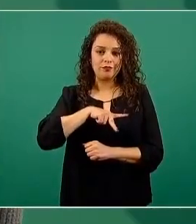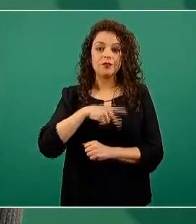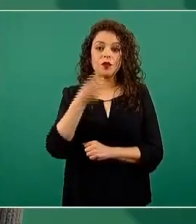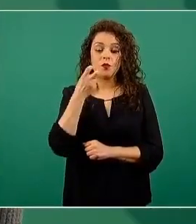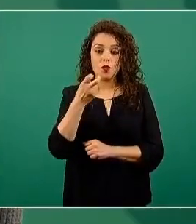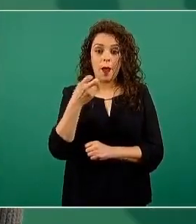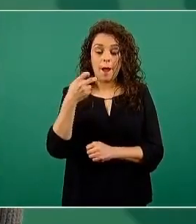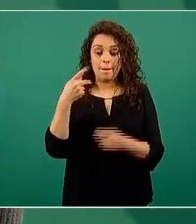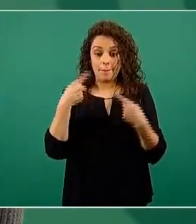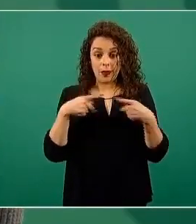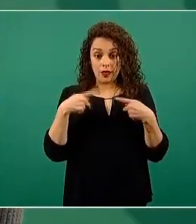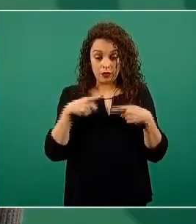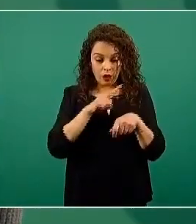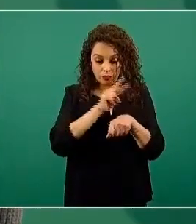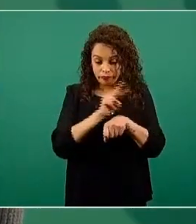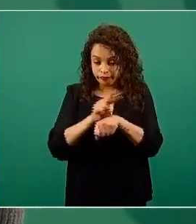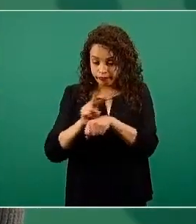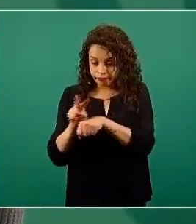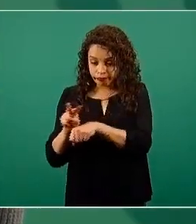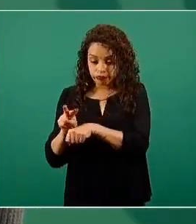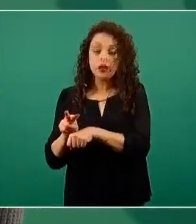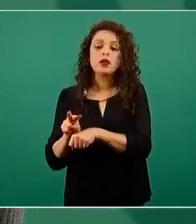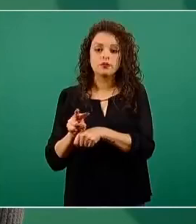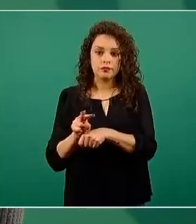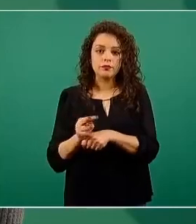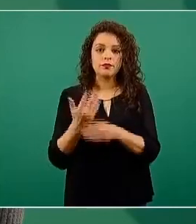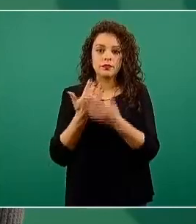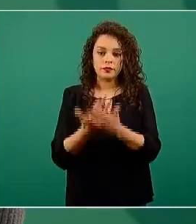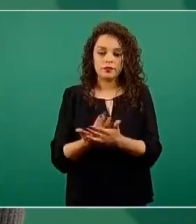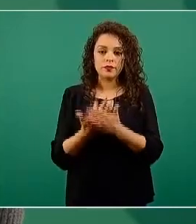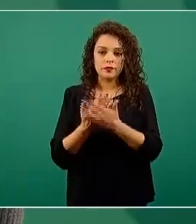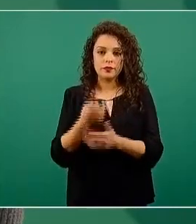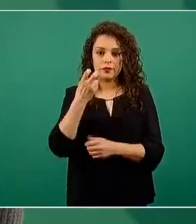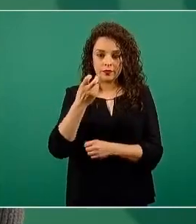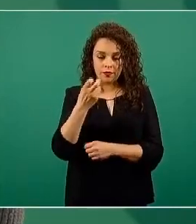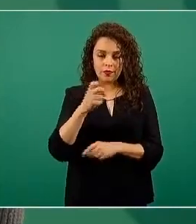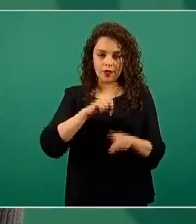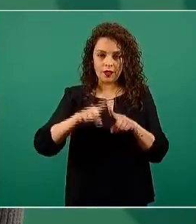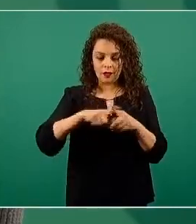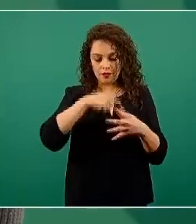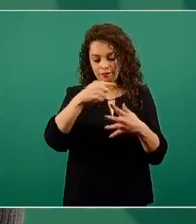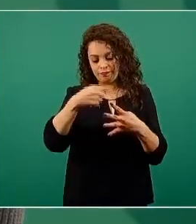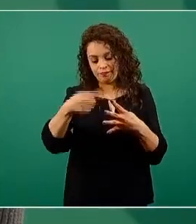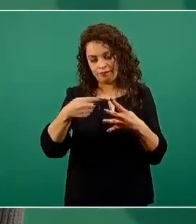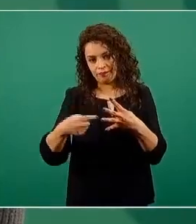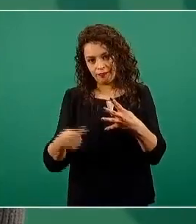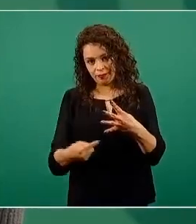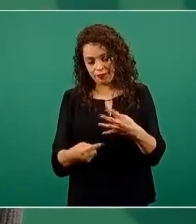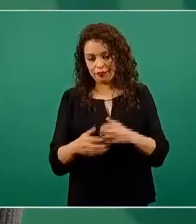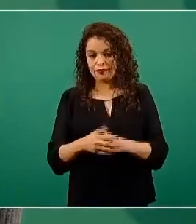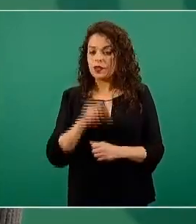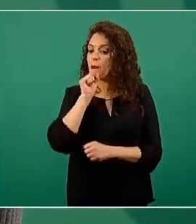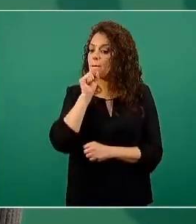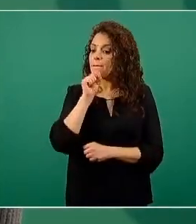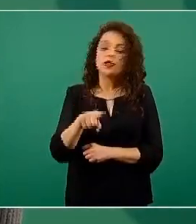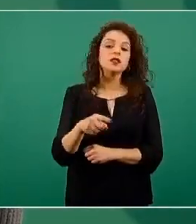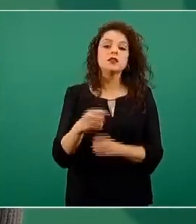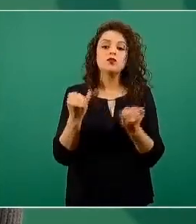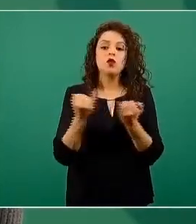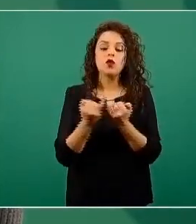bajo seguimiento se procede a llevar a cabo estas actividades. Lo mismo se está haciendo en